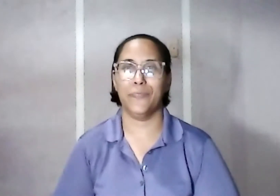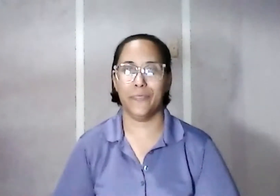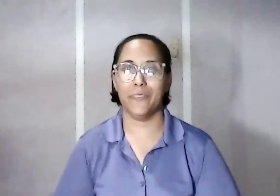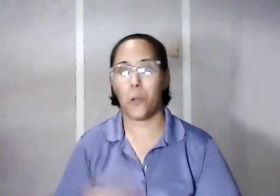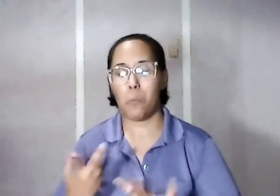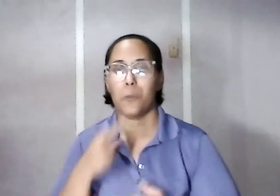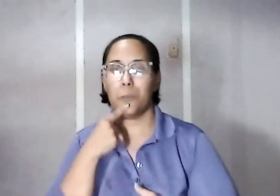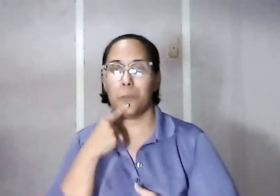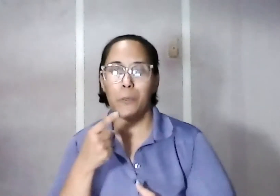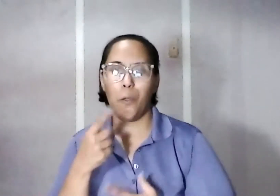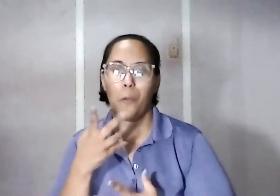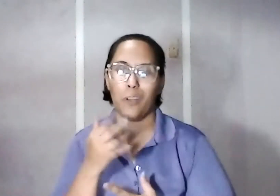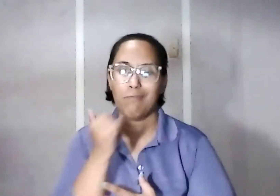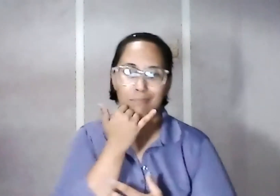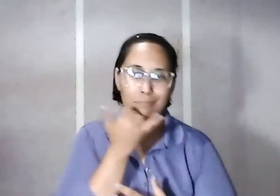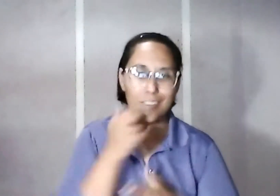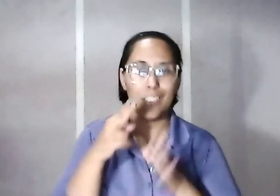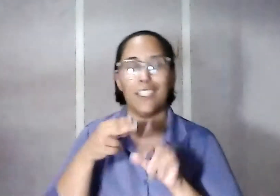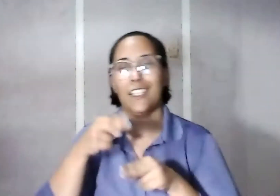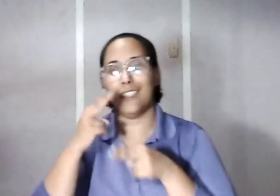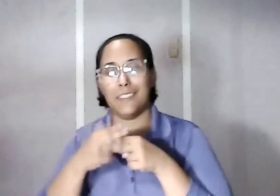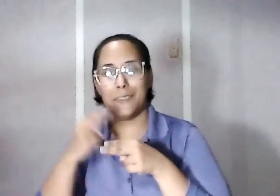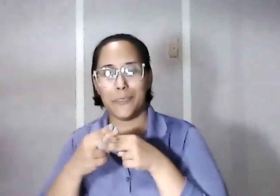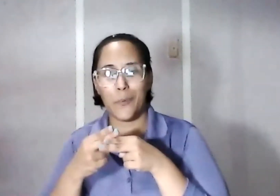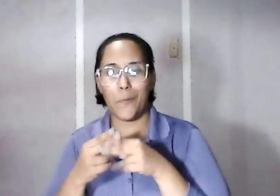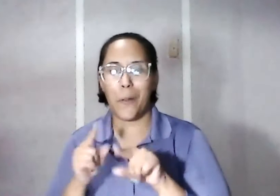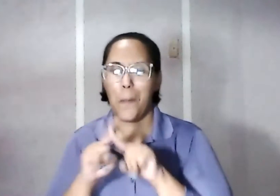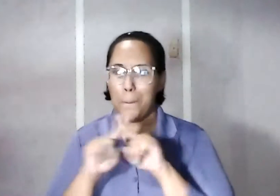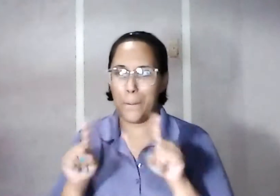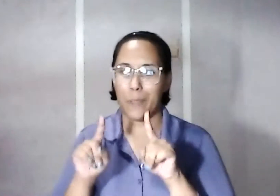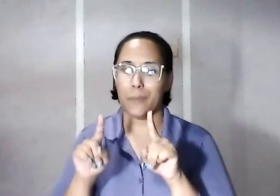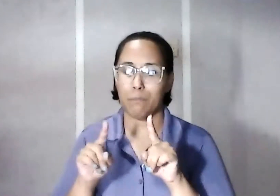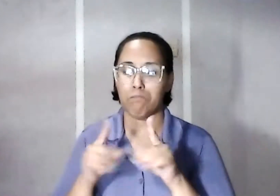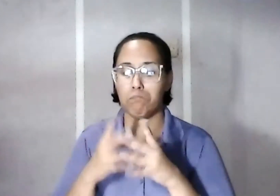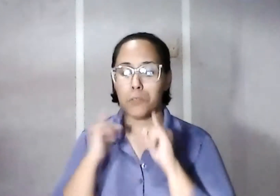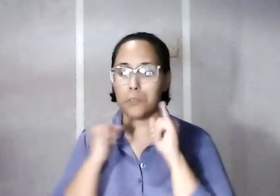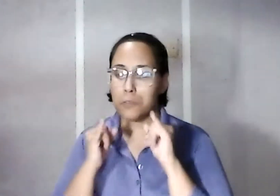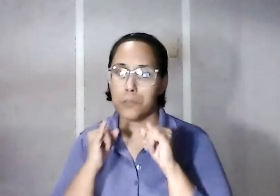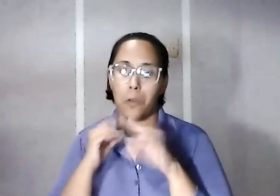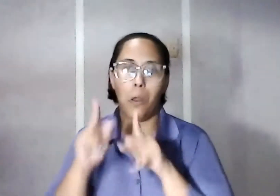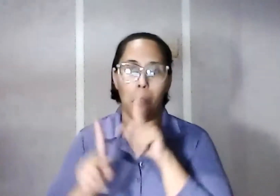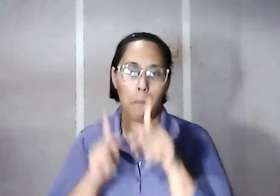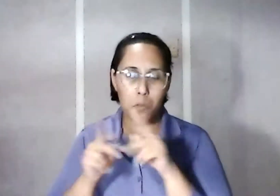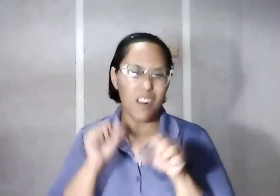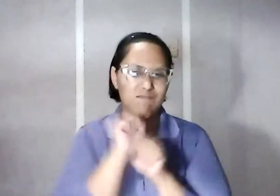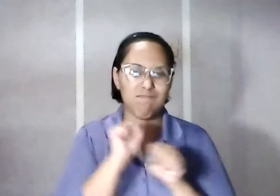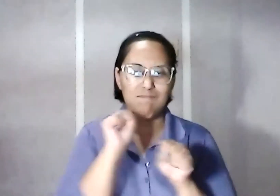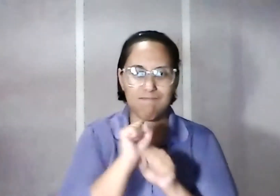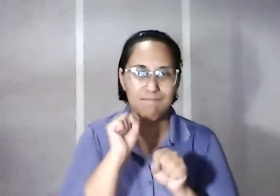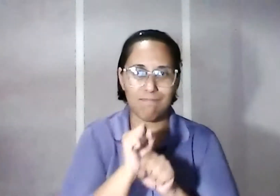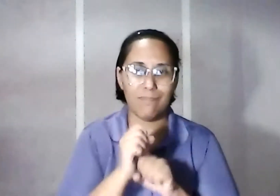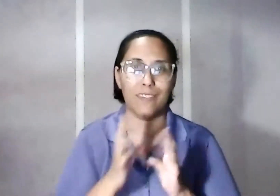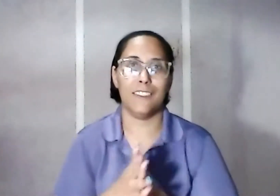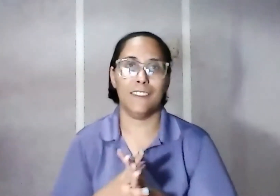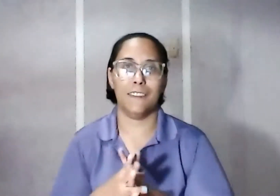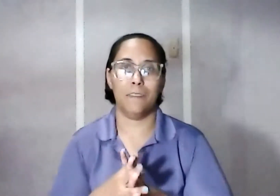mencionaba por error. En fin, conversamos con muchas personas que estuvieron envueltas en ese proceso y reitero, es uno de